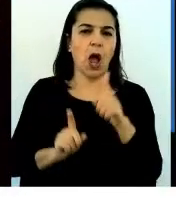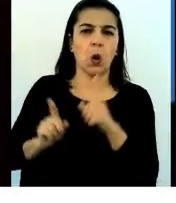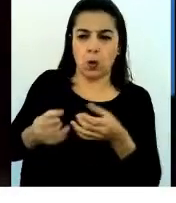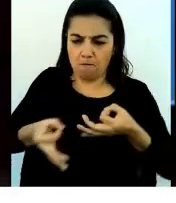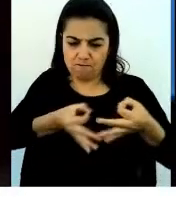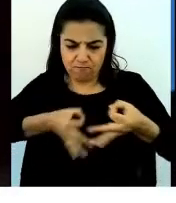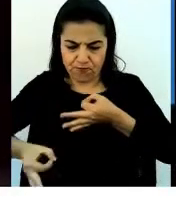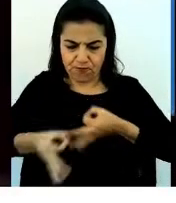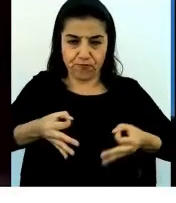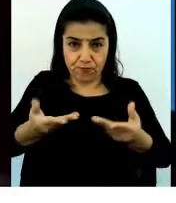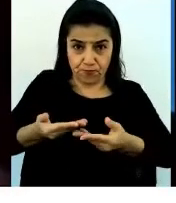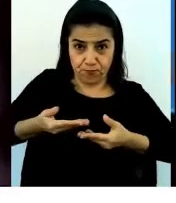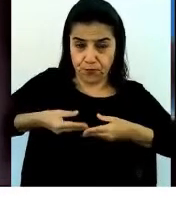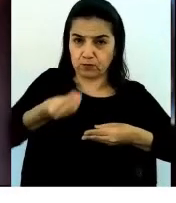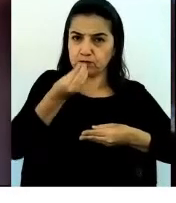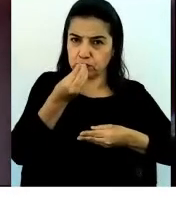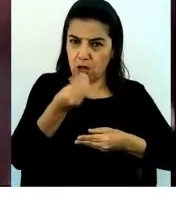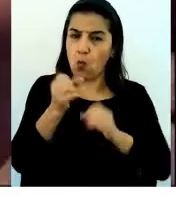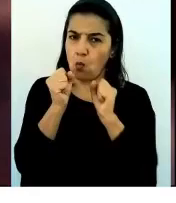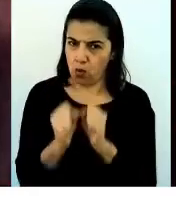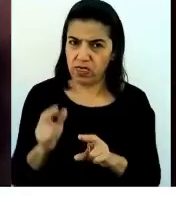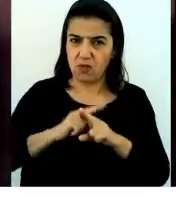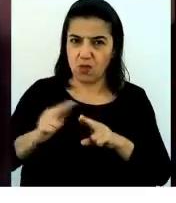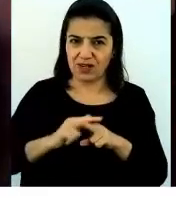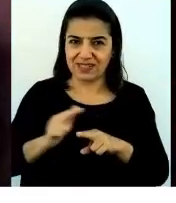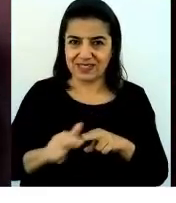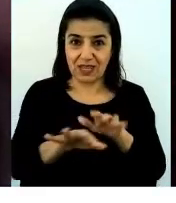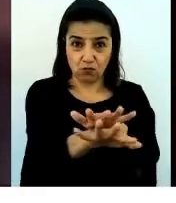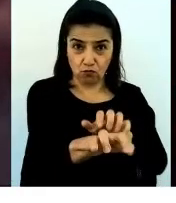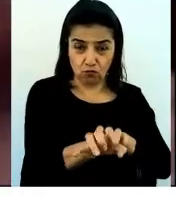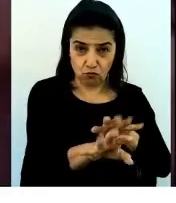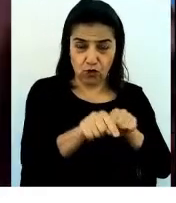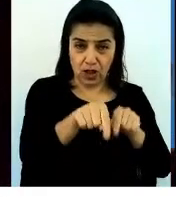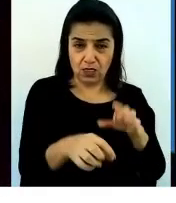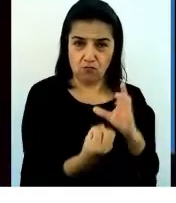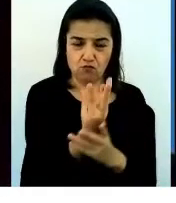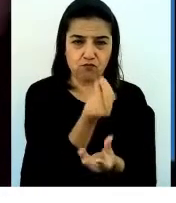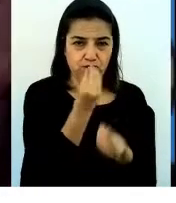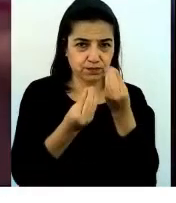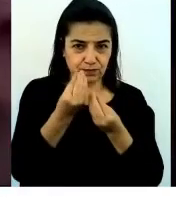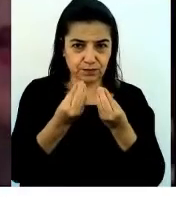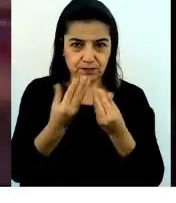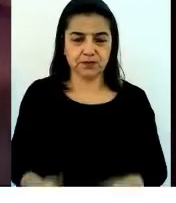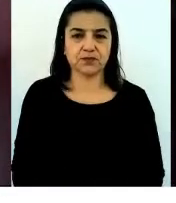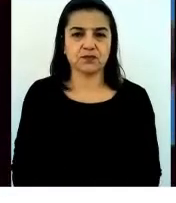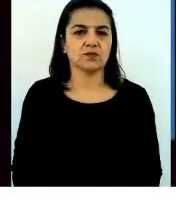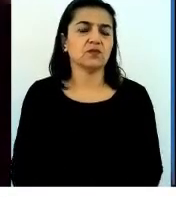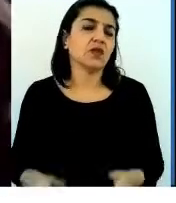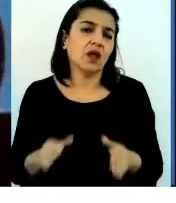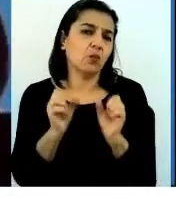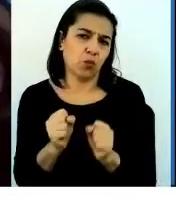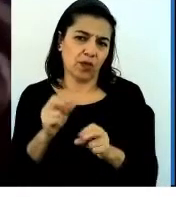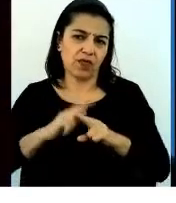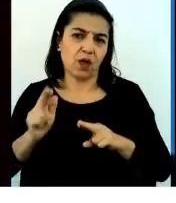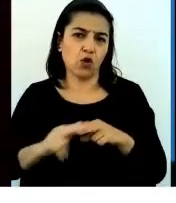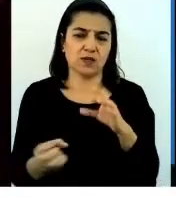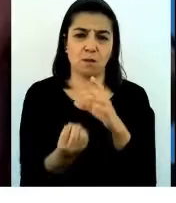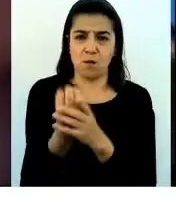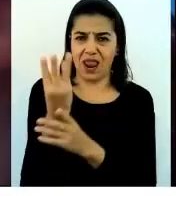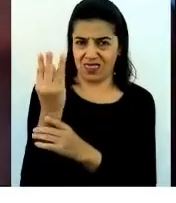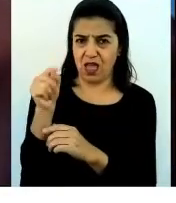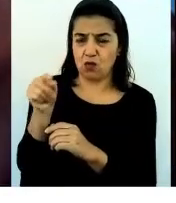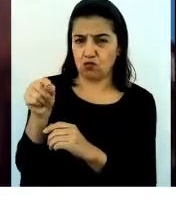mucha capacidad de hacer que las bacterias producen algo, que las plantas producen algo